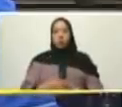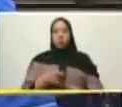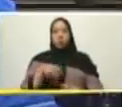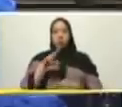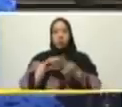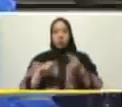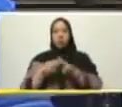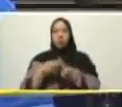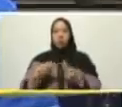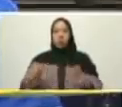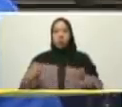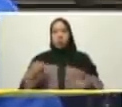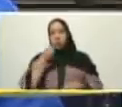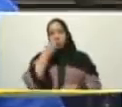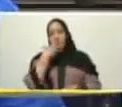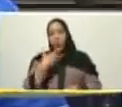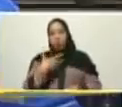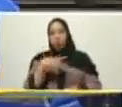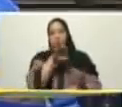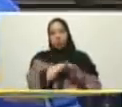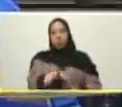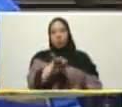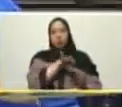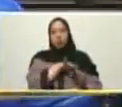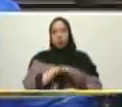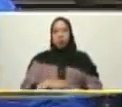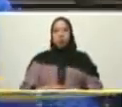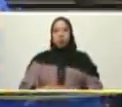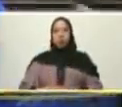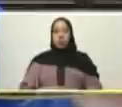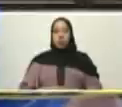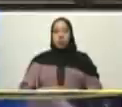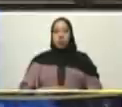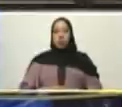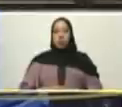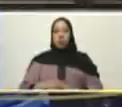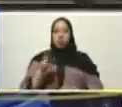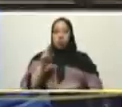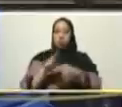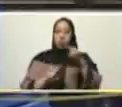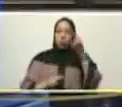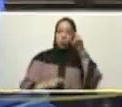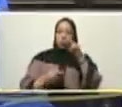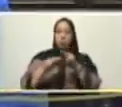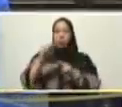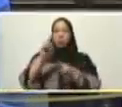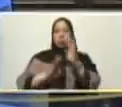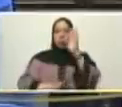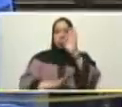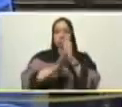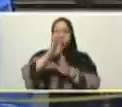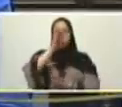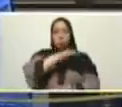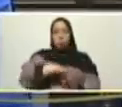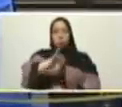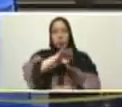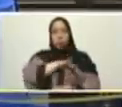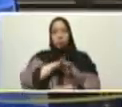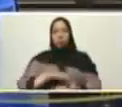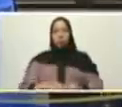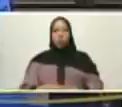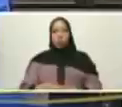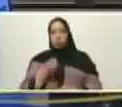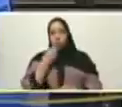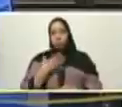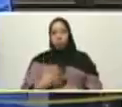paz de buena convivencia hablamos de construirlo de avanzar en su construcción bueno